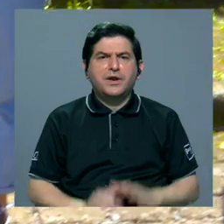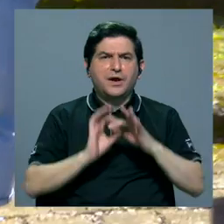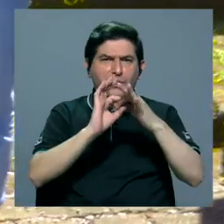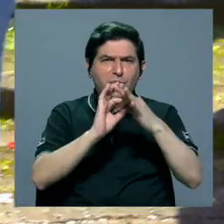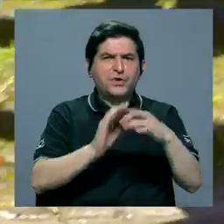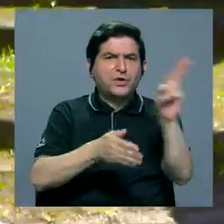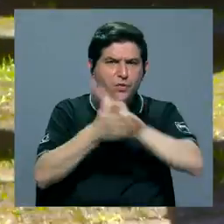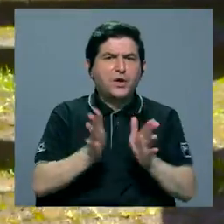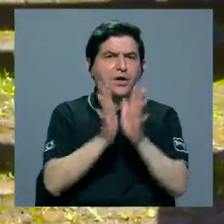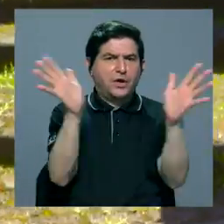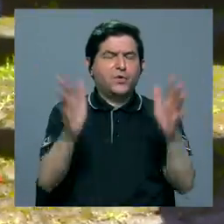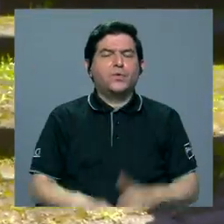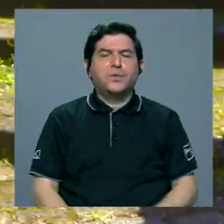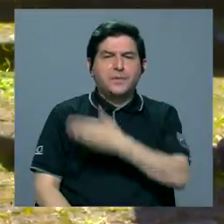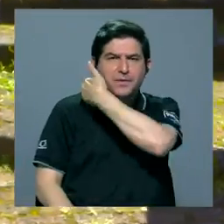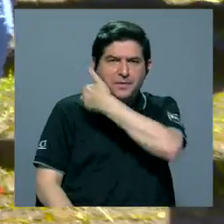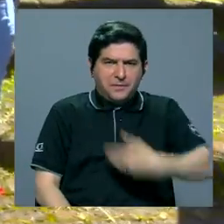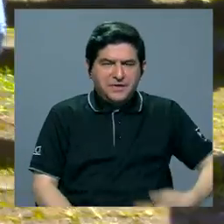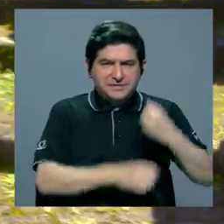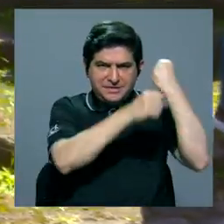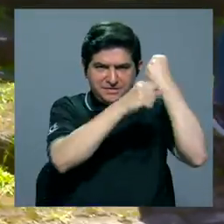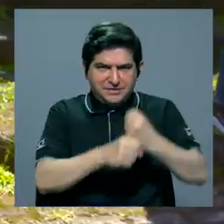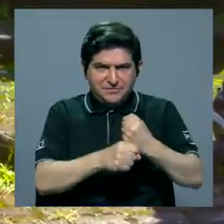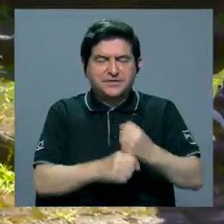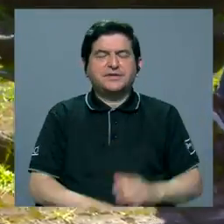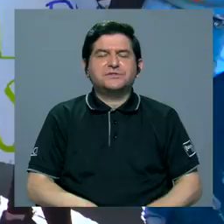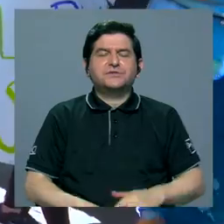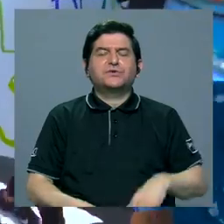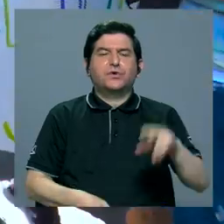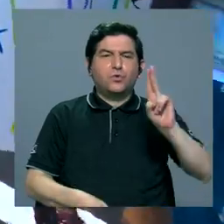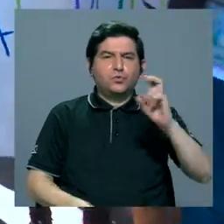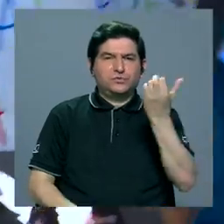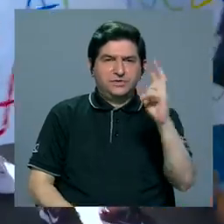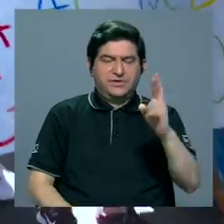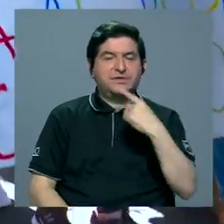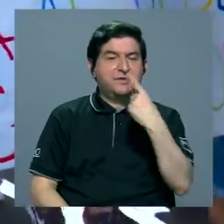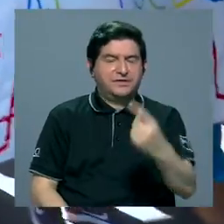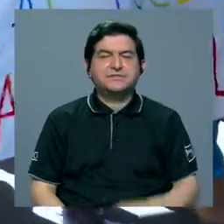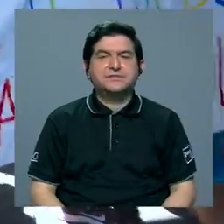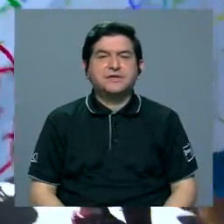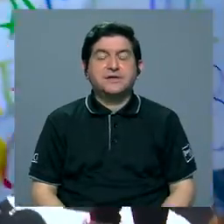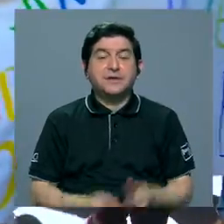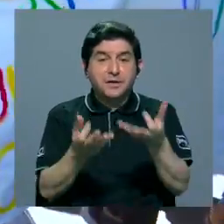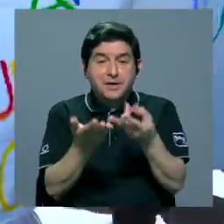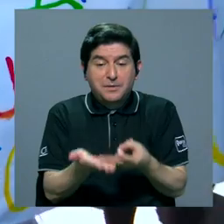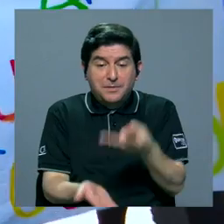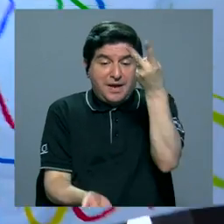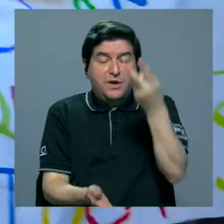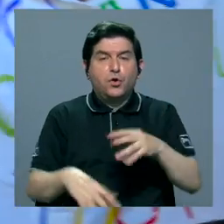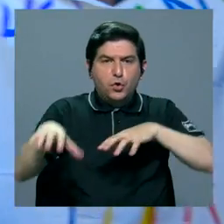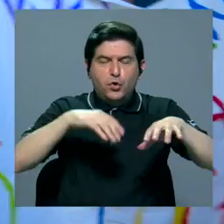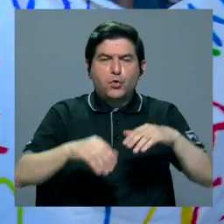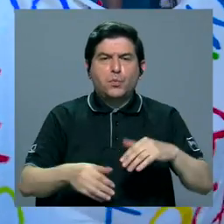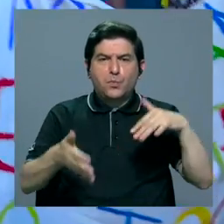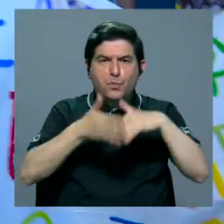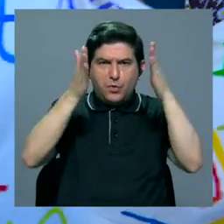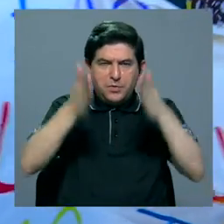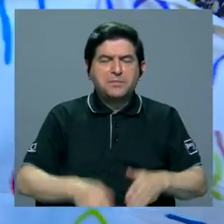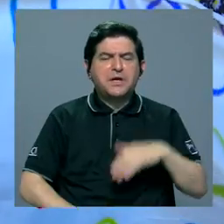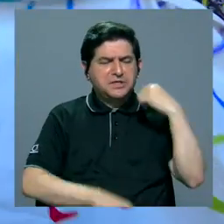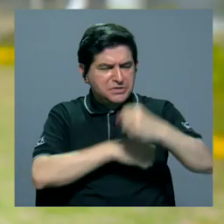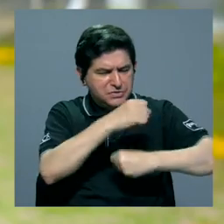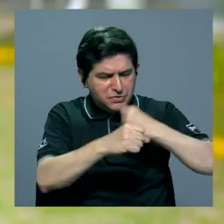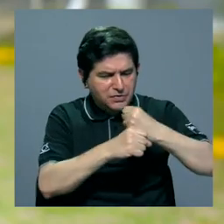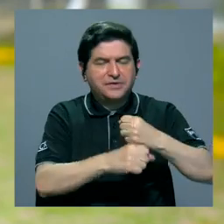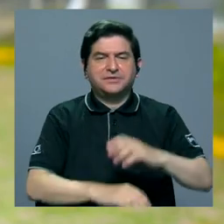U pública. El presidente de la FEUCR también mencionó el valor de los movimientos estudiantiles a través de los